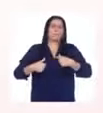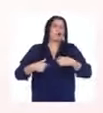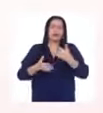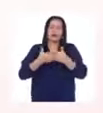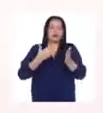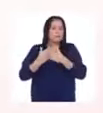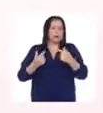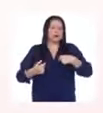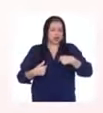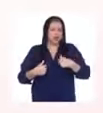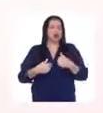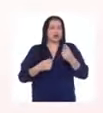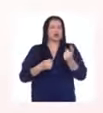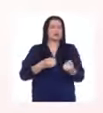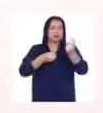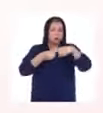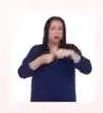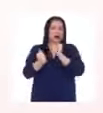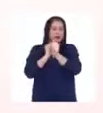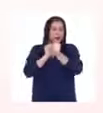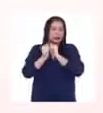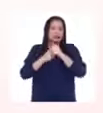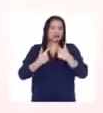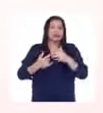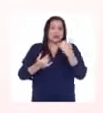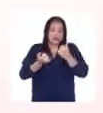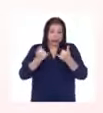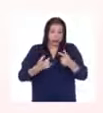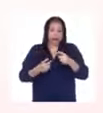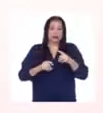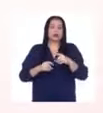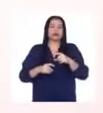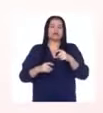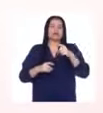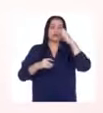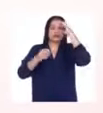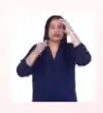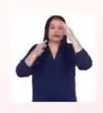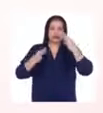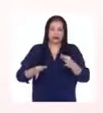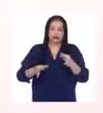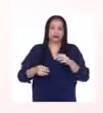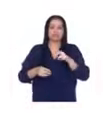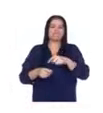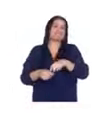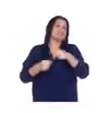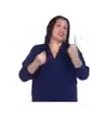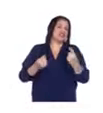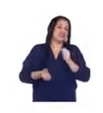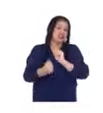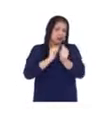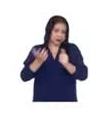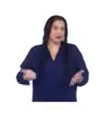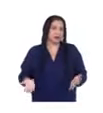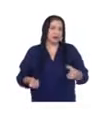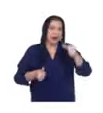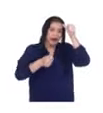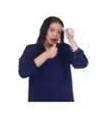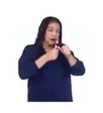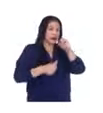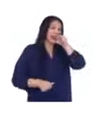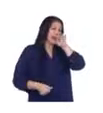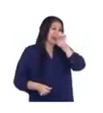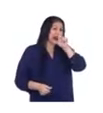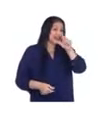y el durísimo proceso de derrota que significó abandonar la carrera. Por cierto, recordemos que la negación